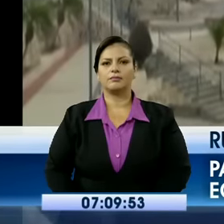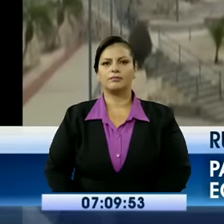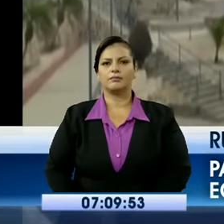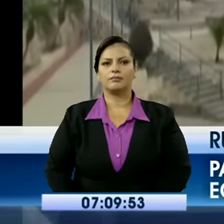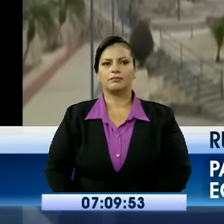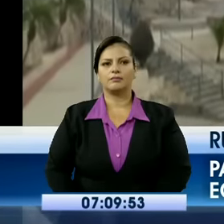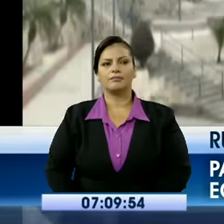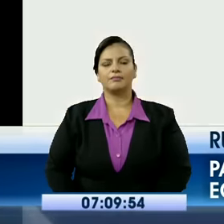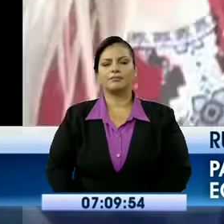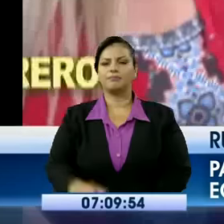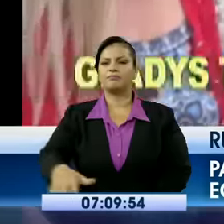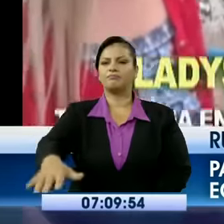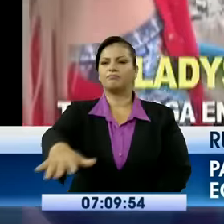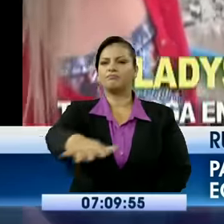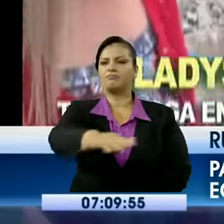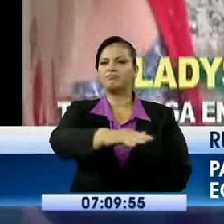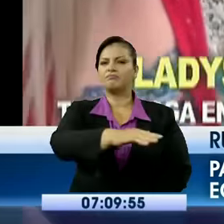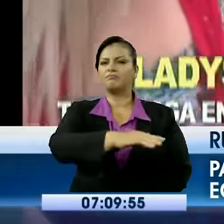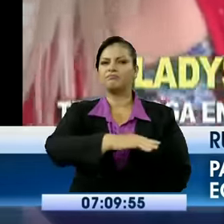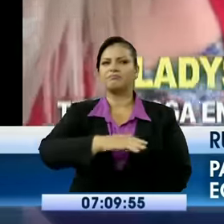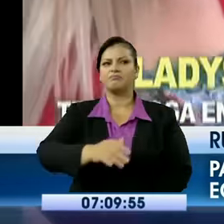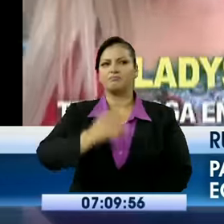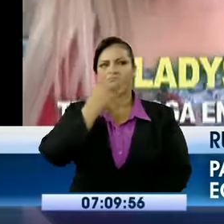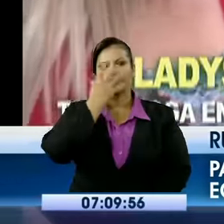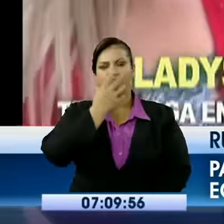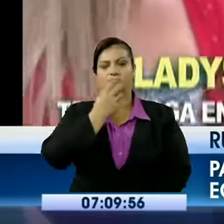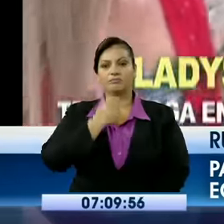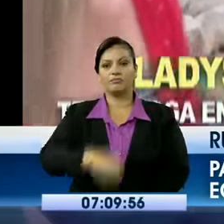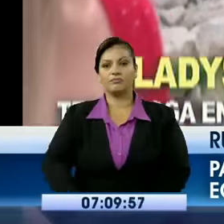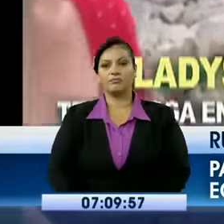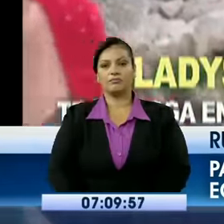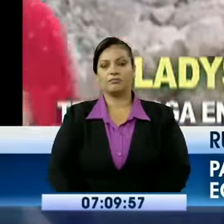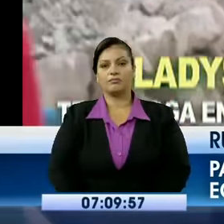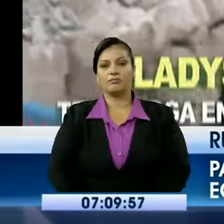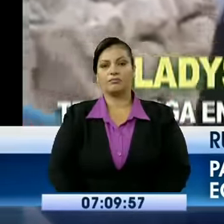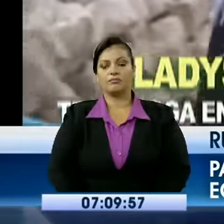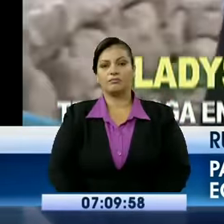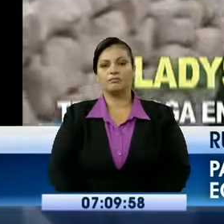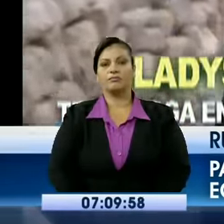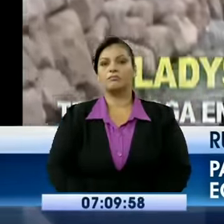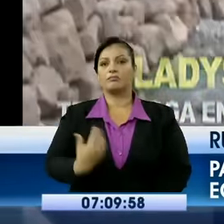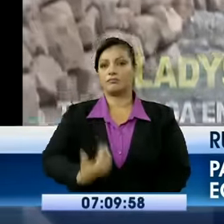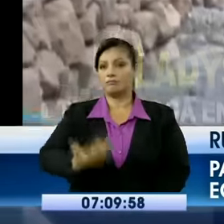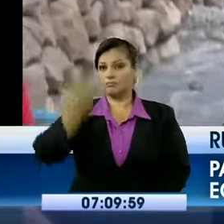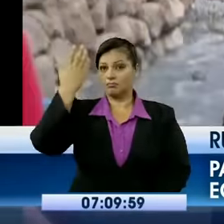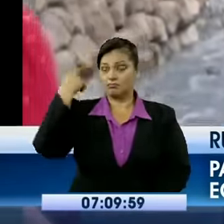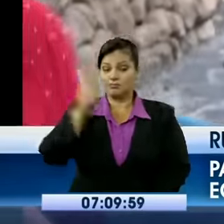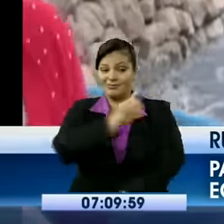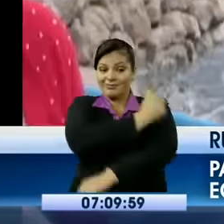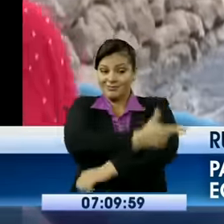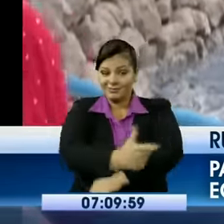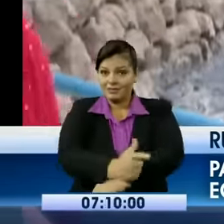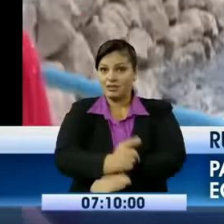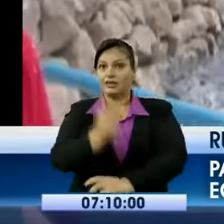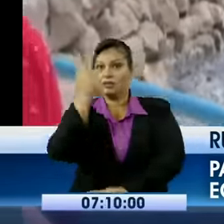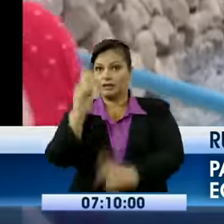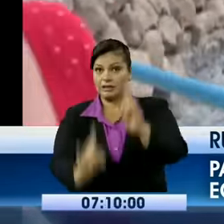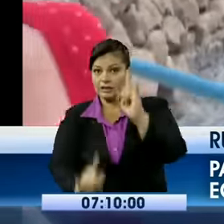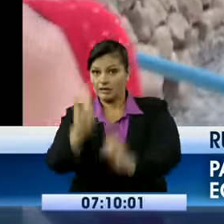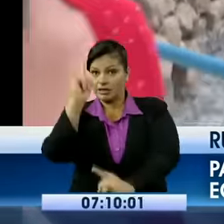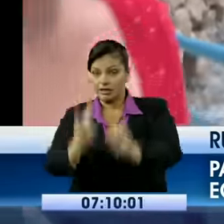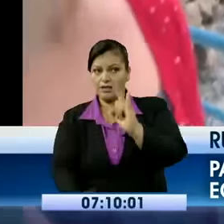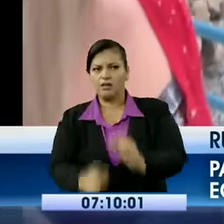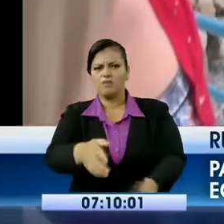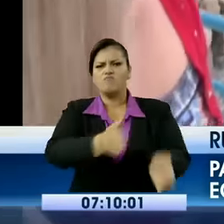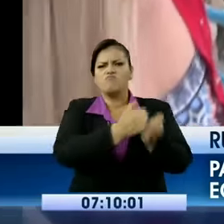Salinas y La Libertad, durante muchos años sirvieron de puerto marítimo, ya para Guayaquil, que en esa época Guayaquil